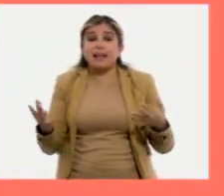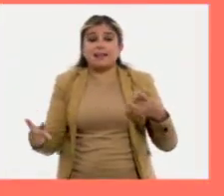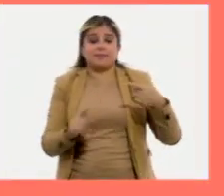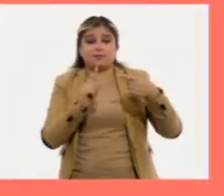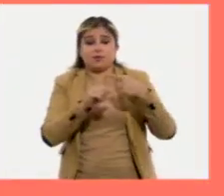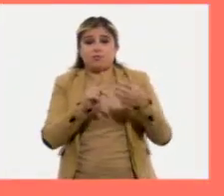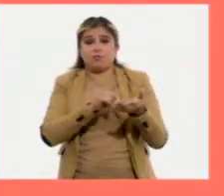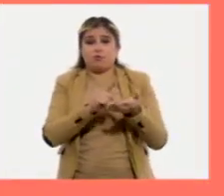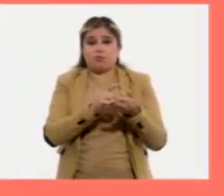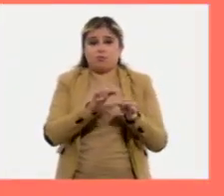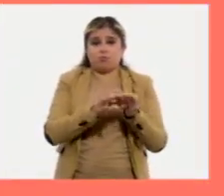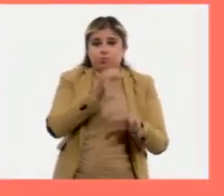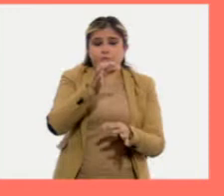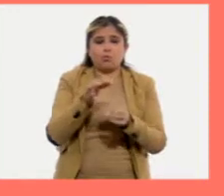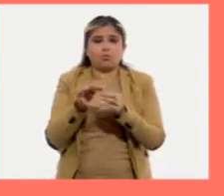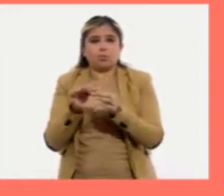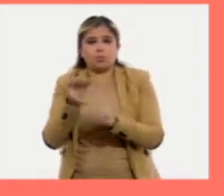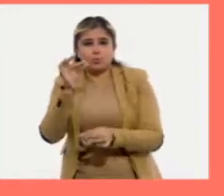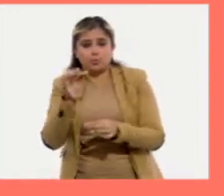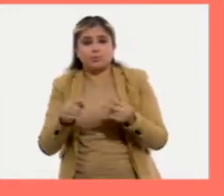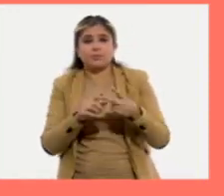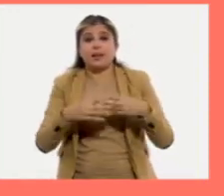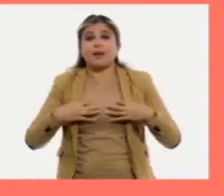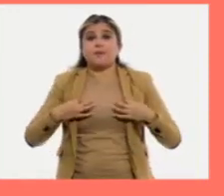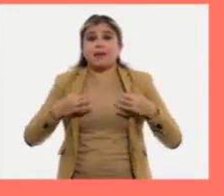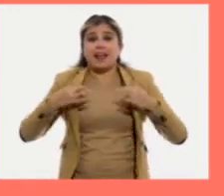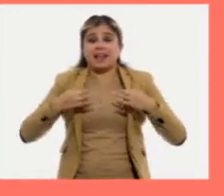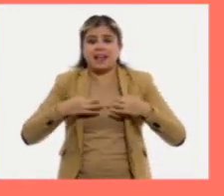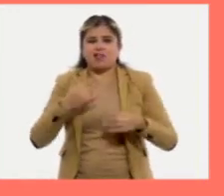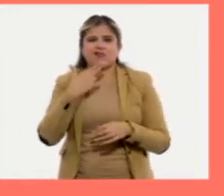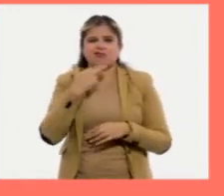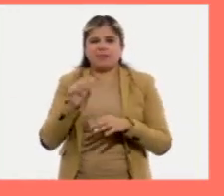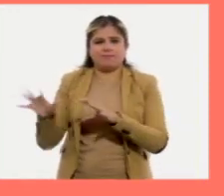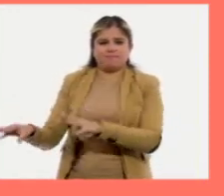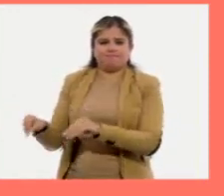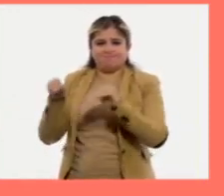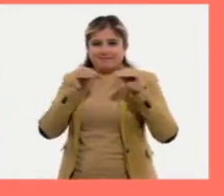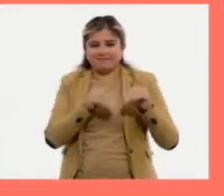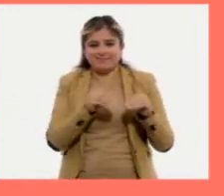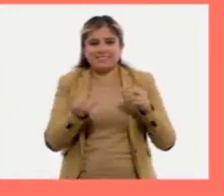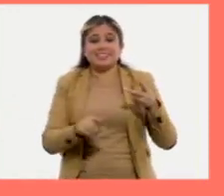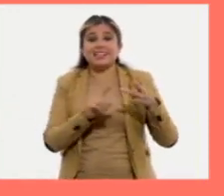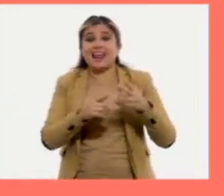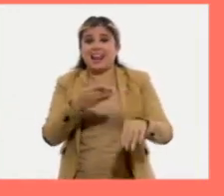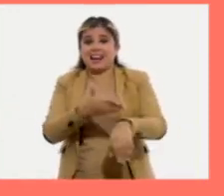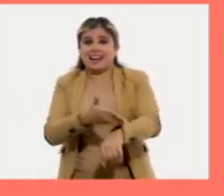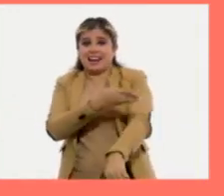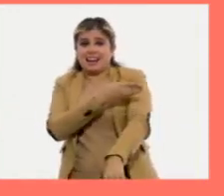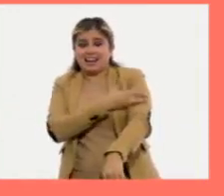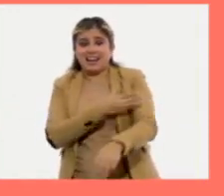plumón o una pluma Una playera de algodón que ya no uses Una regla Y tijeras